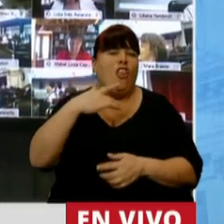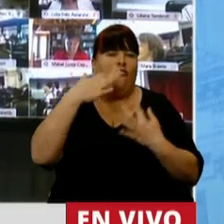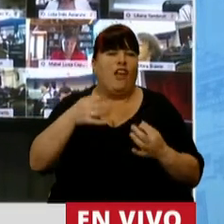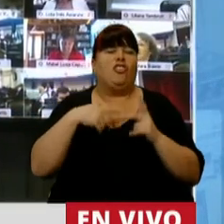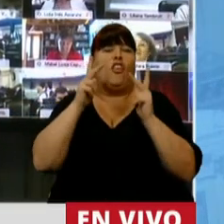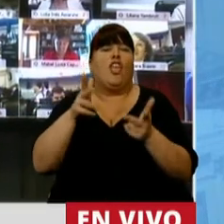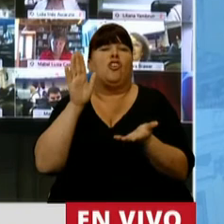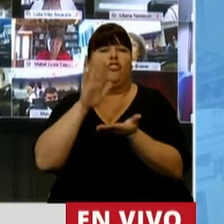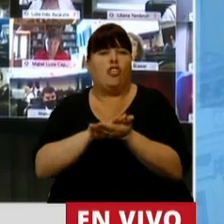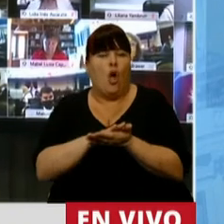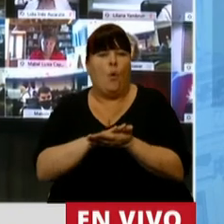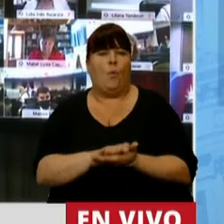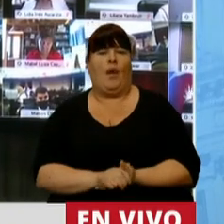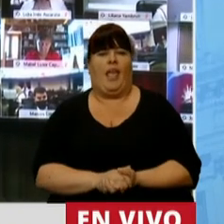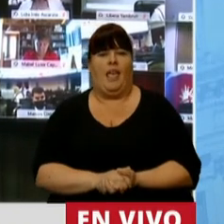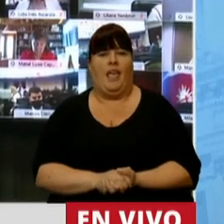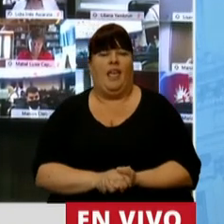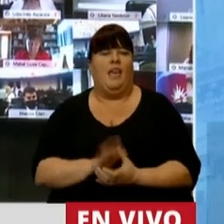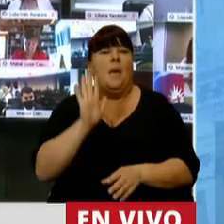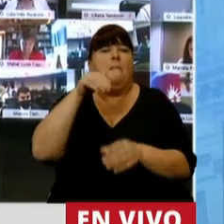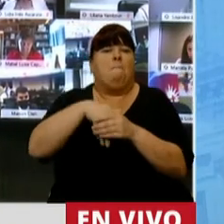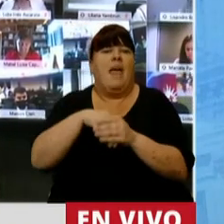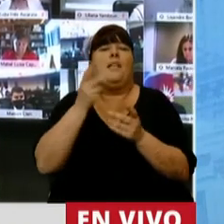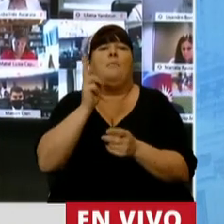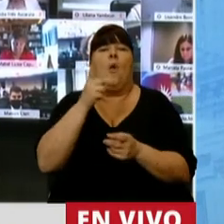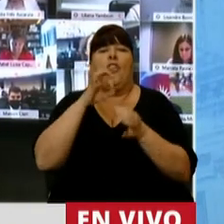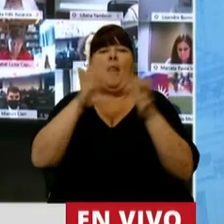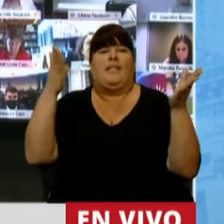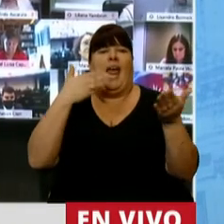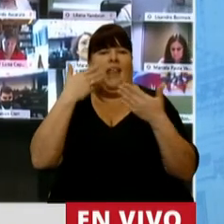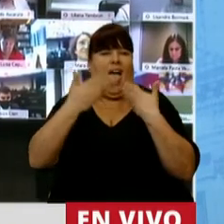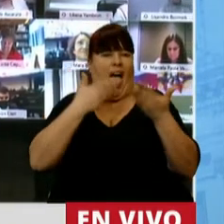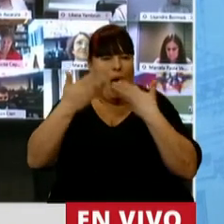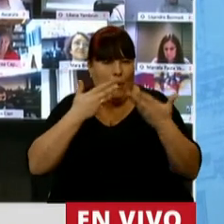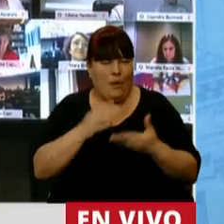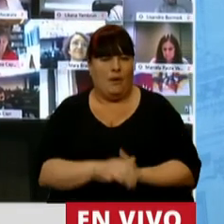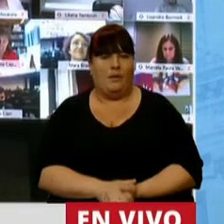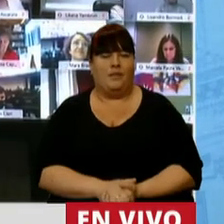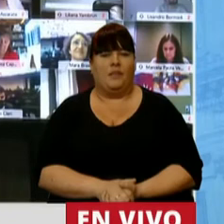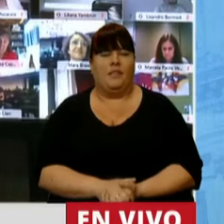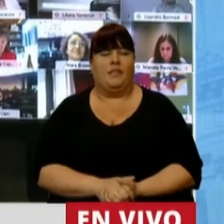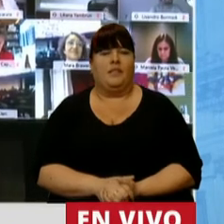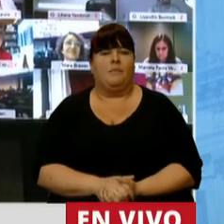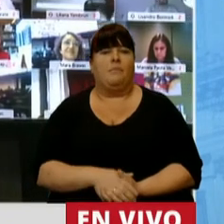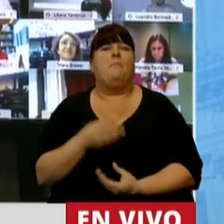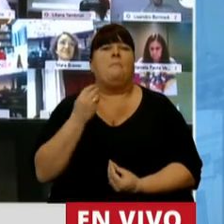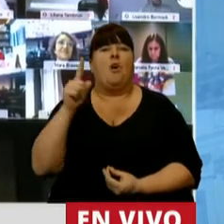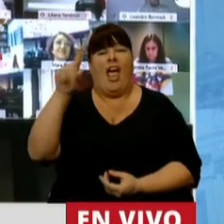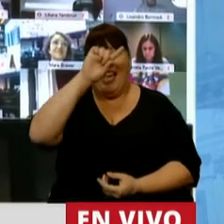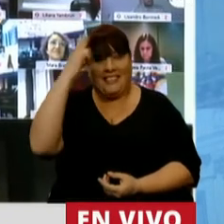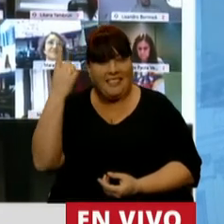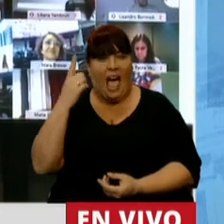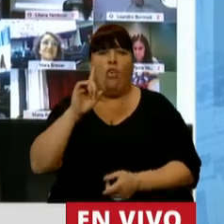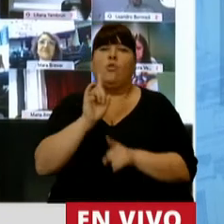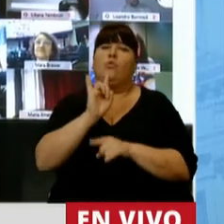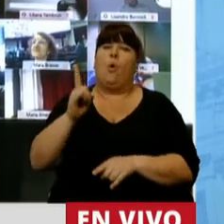lo que veníamos sosteniendo de la injerencia en la libertad de expresión y en la posibilidad de que el Estado se